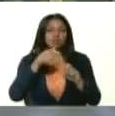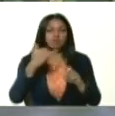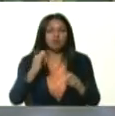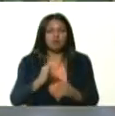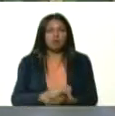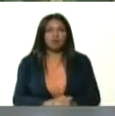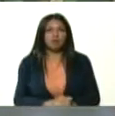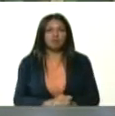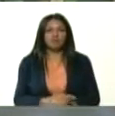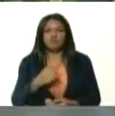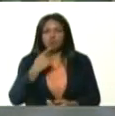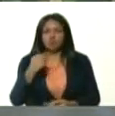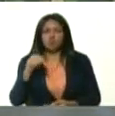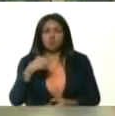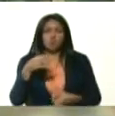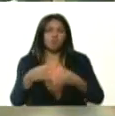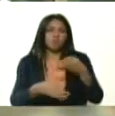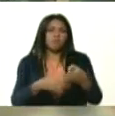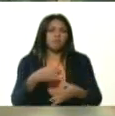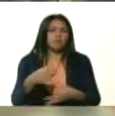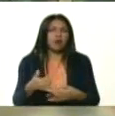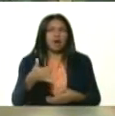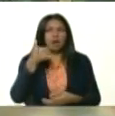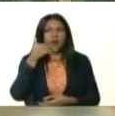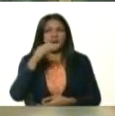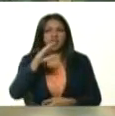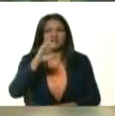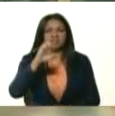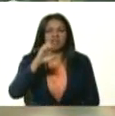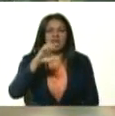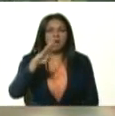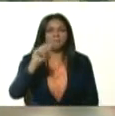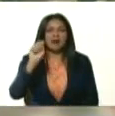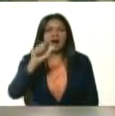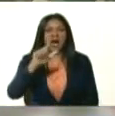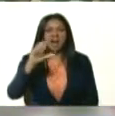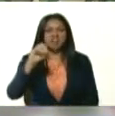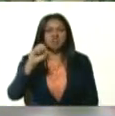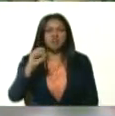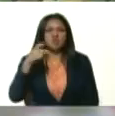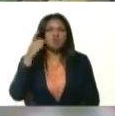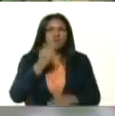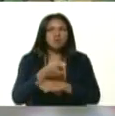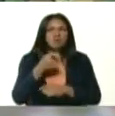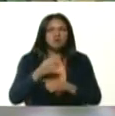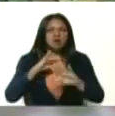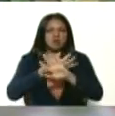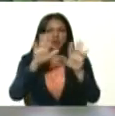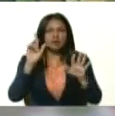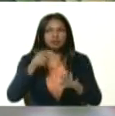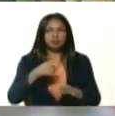Hablé hoy largamente con el almirante Ceballos. Tiene órdenes claras al respecto.